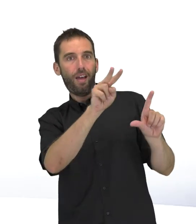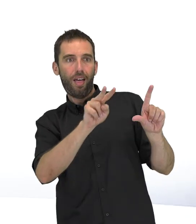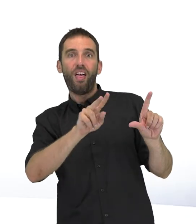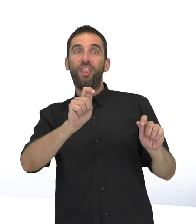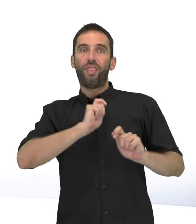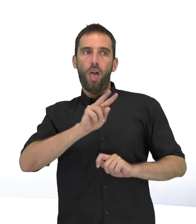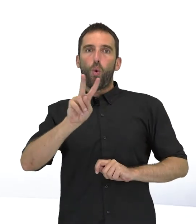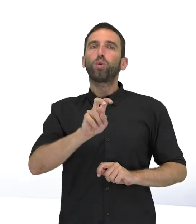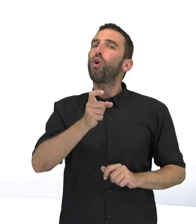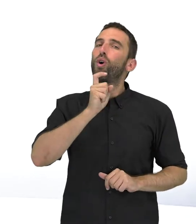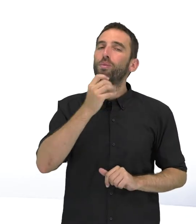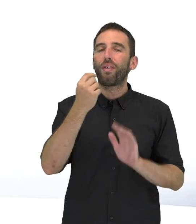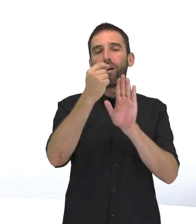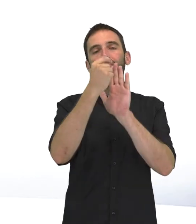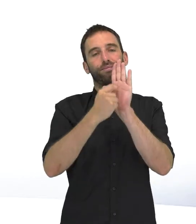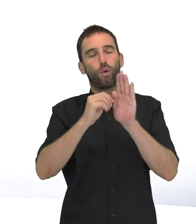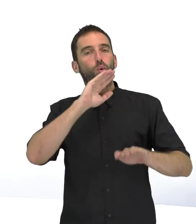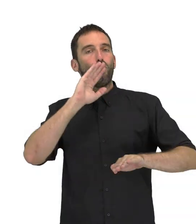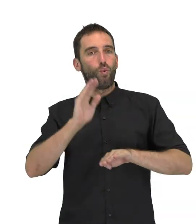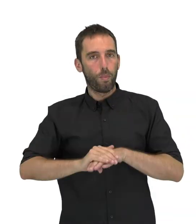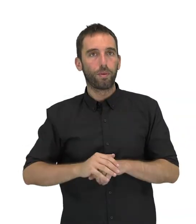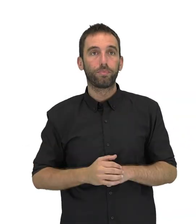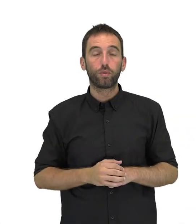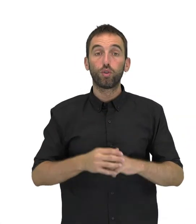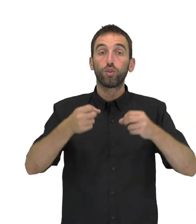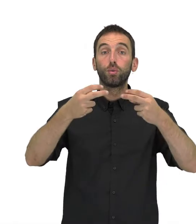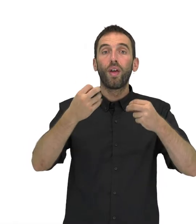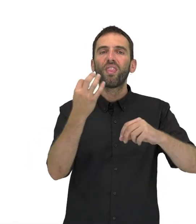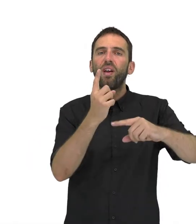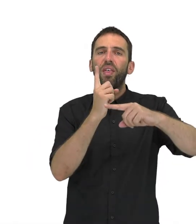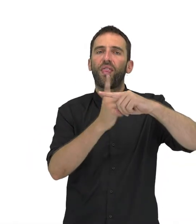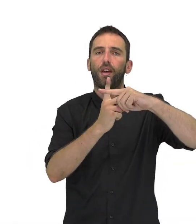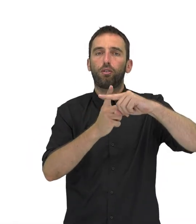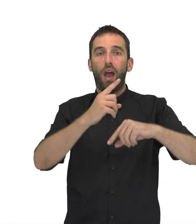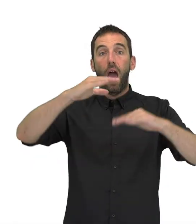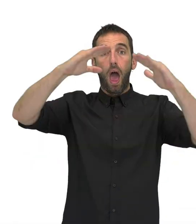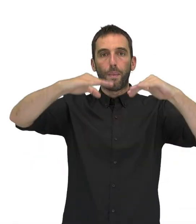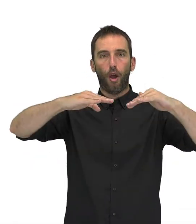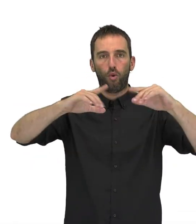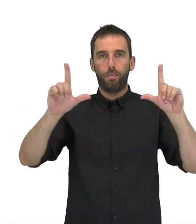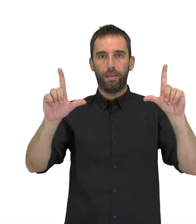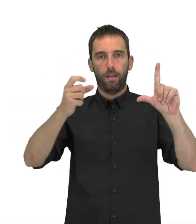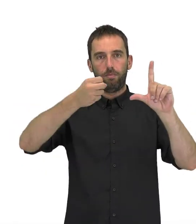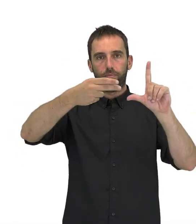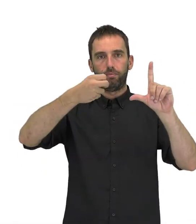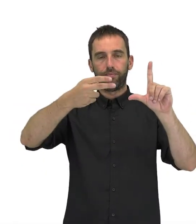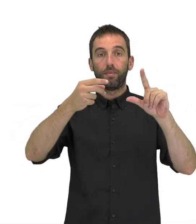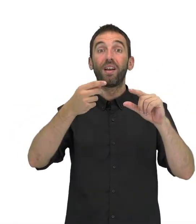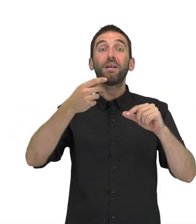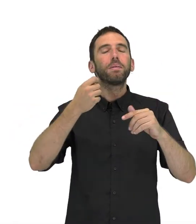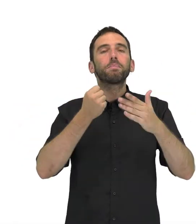auditiva, deben cumplir ciertas características. Los subtítulos aparecen centrados en la parte inferior de la pantalla,